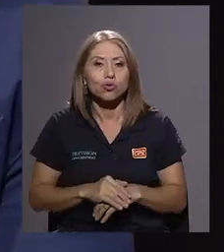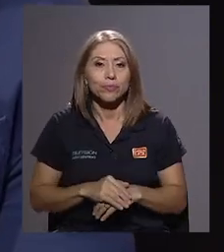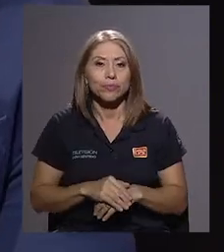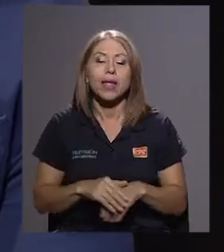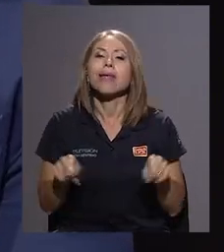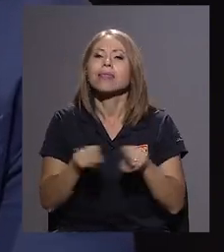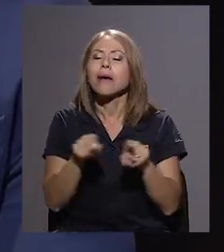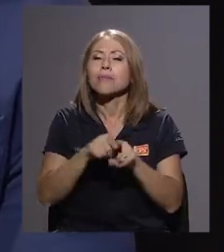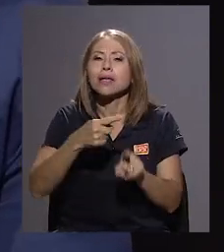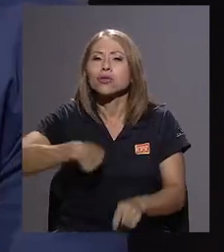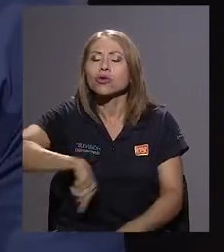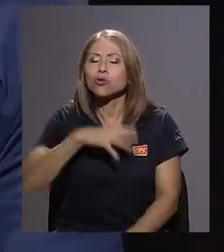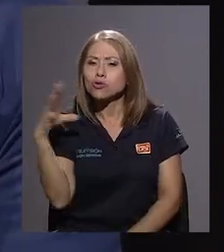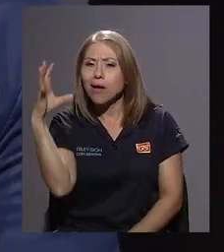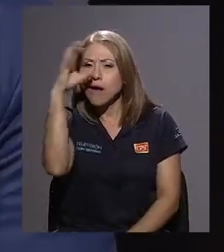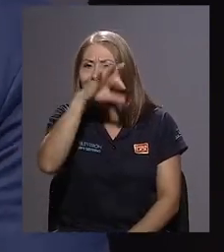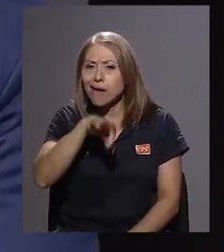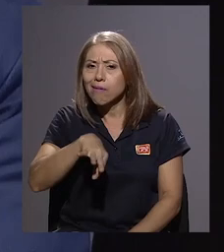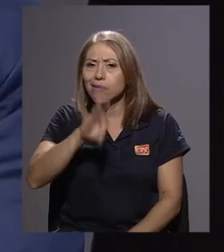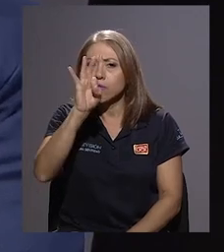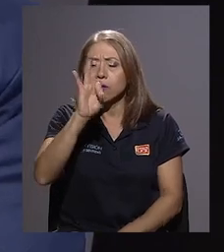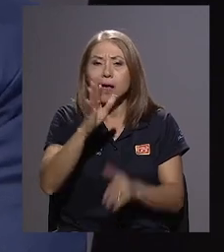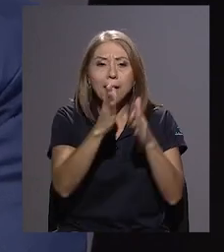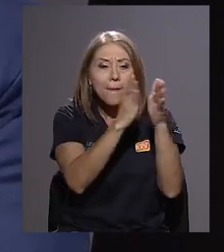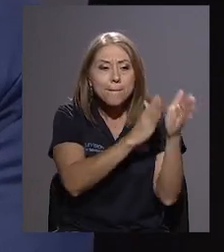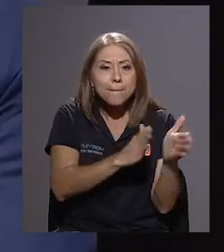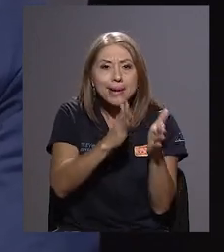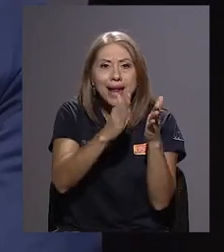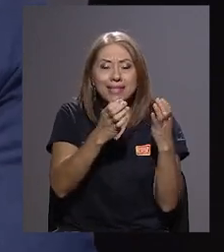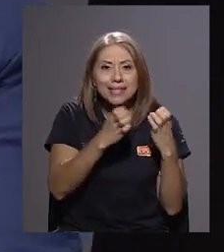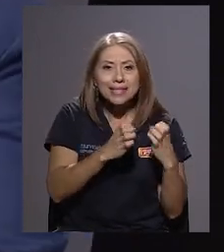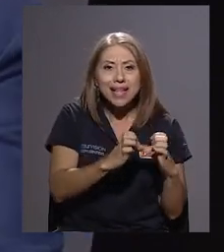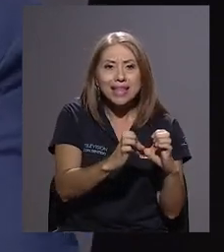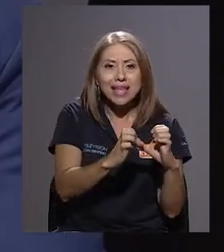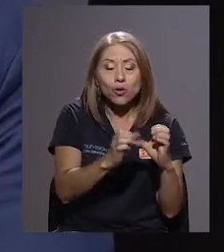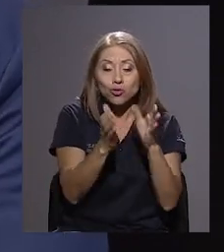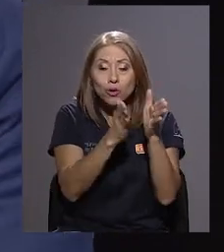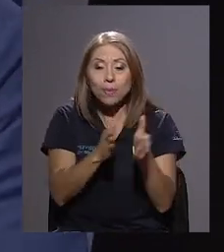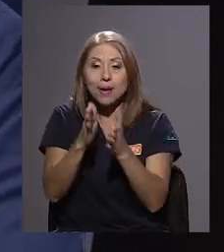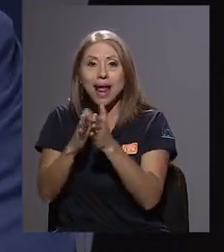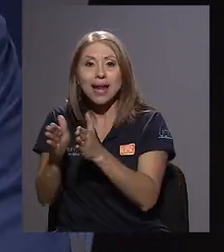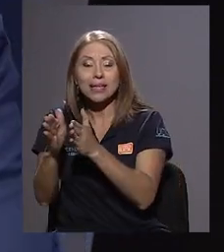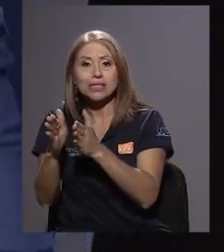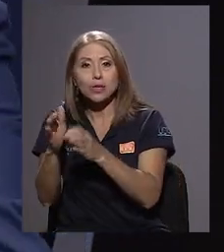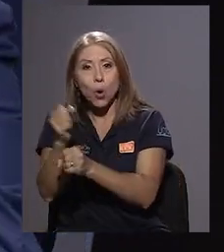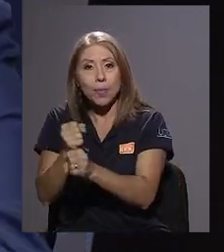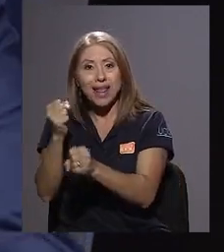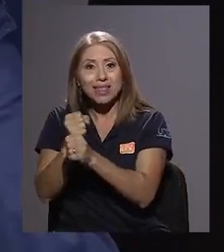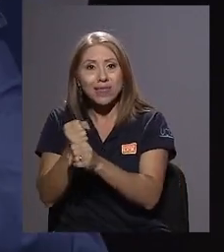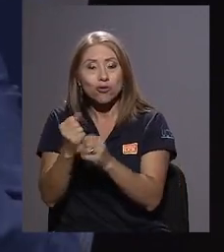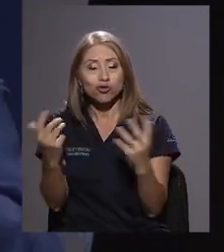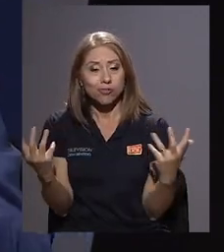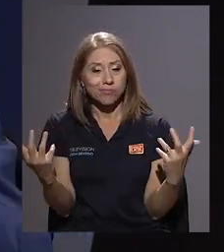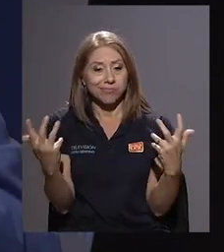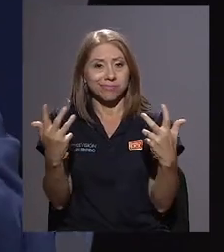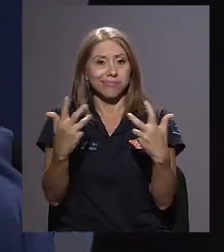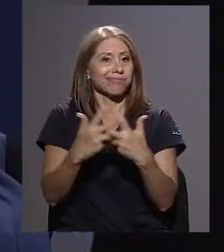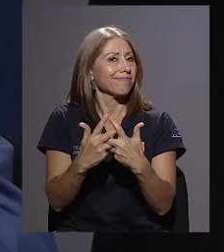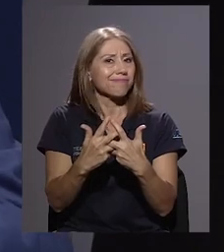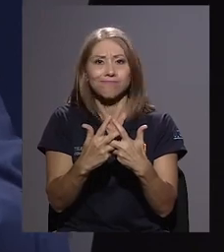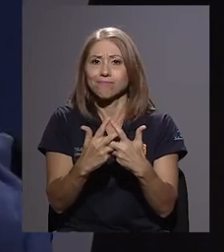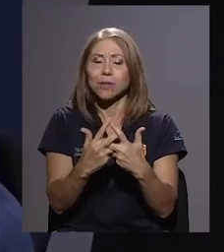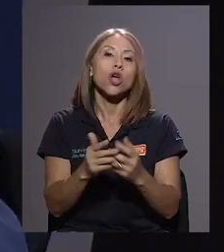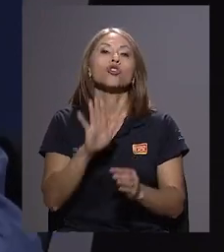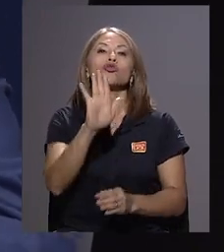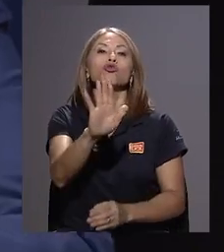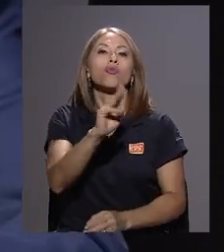estratégicos y operativos no están articulados en esta temática. Es decir, usted en su misión, su